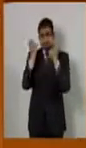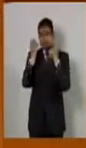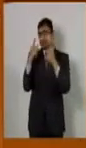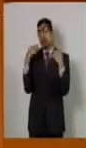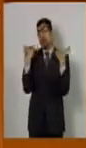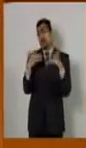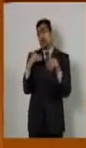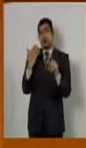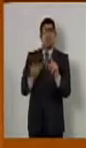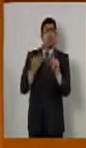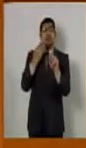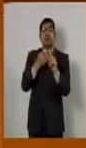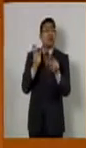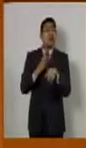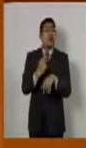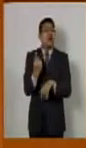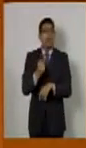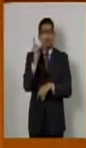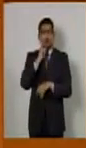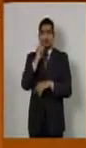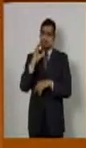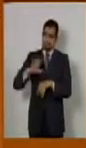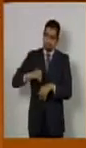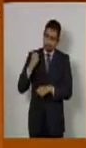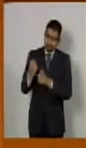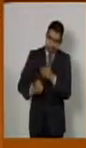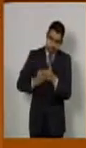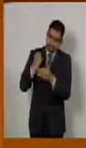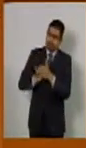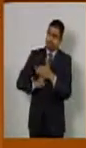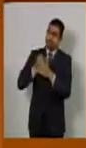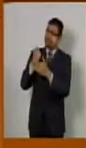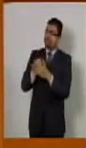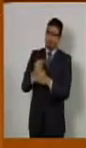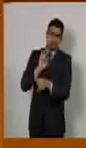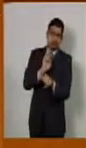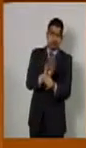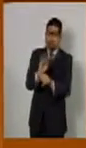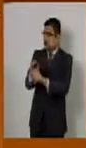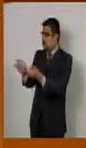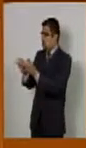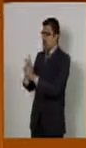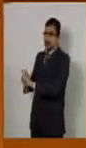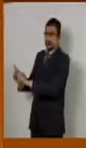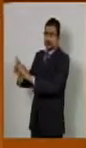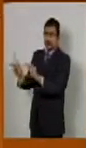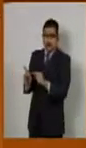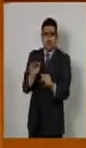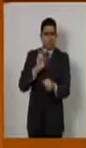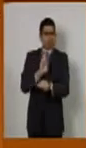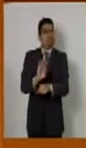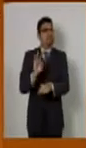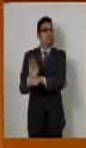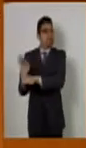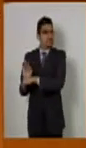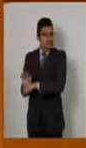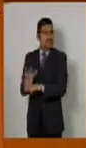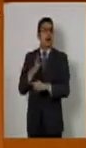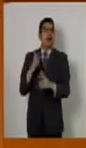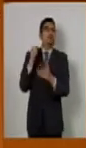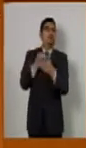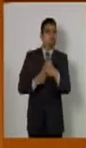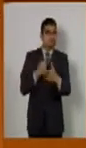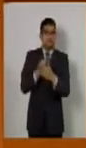a que su lucha representa interés de algunos grupos. Existen batallas por la sociedad, por la